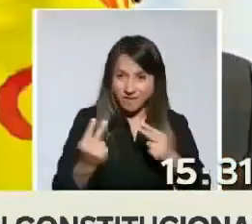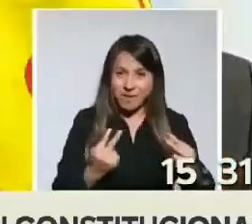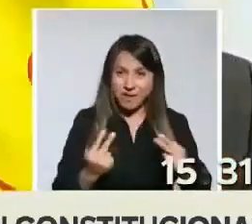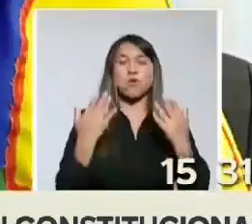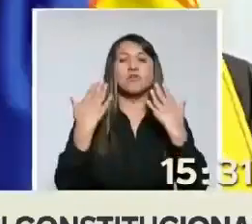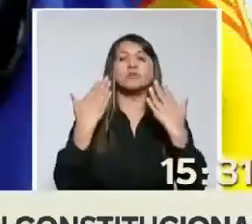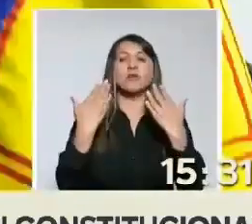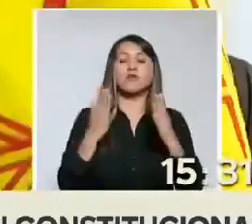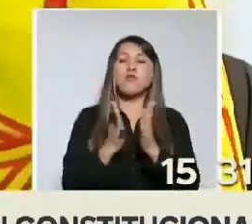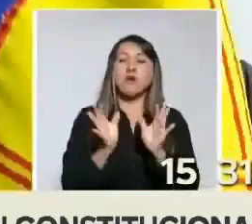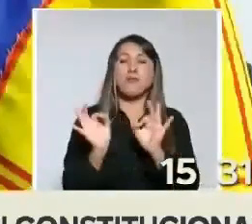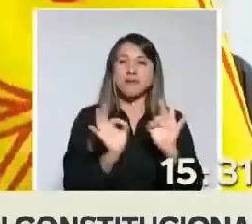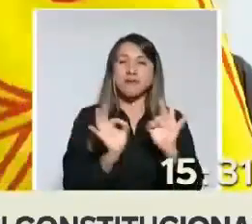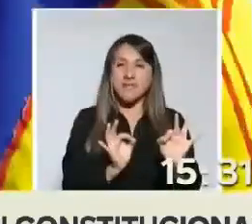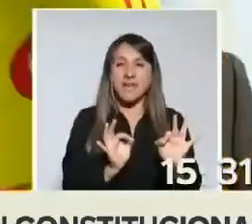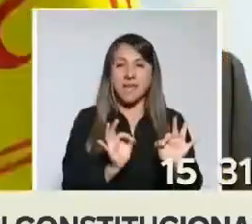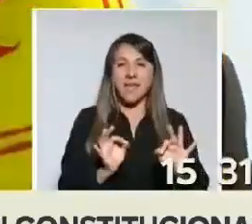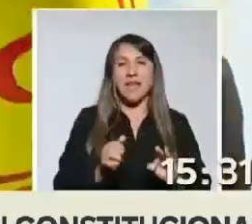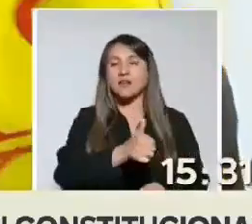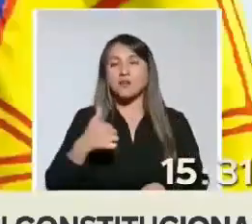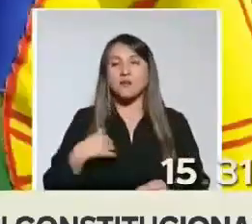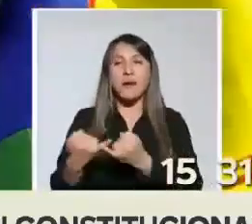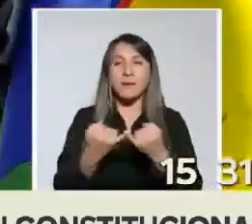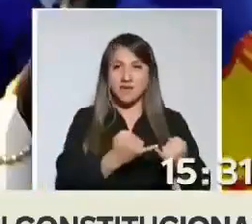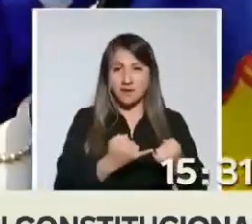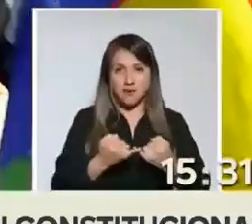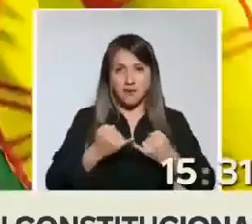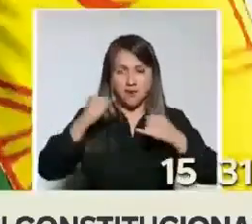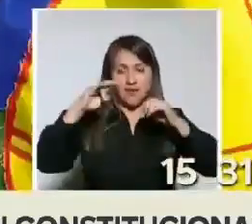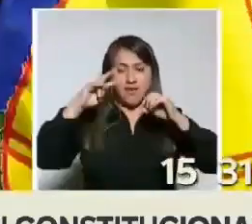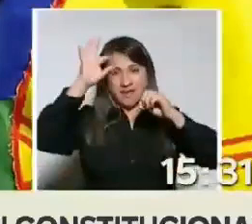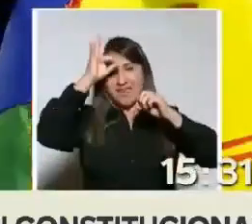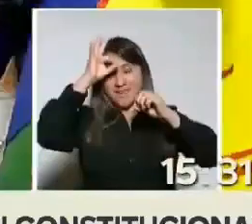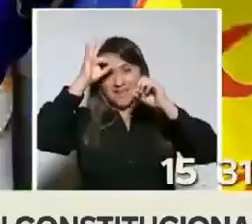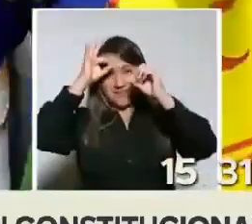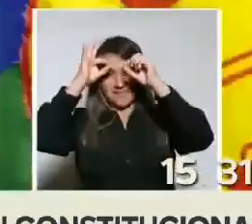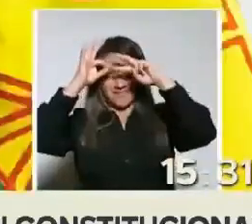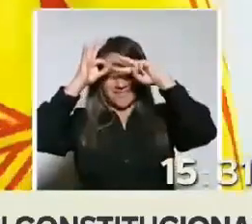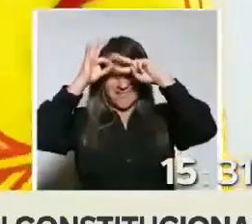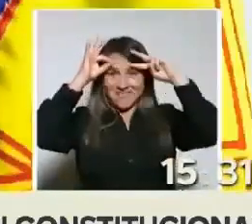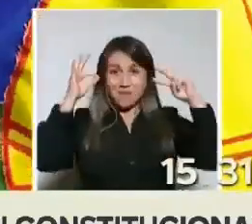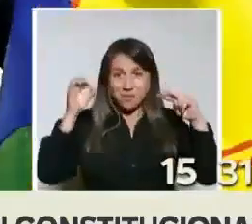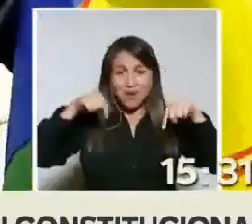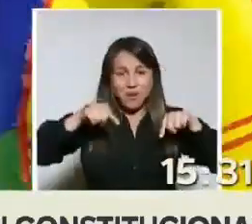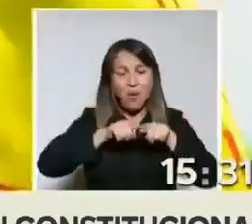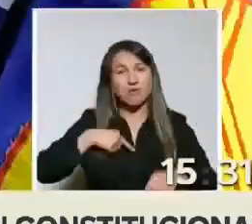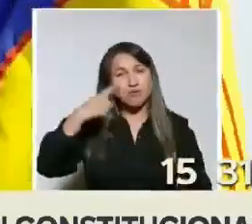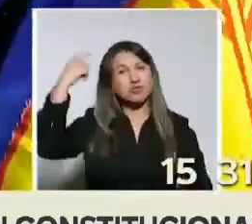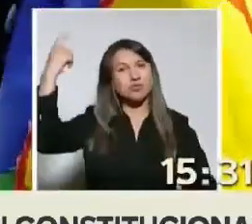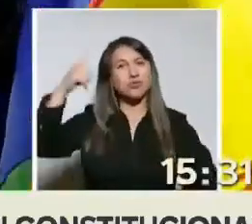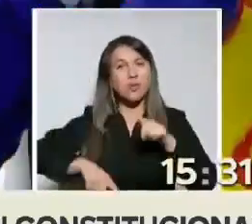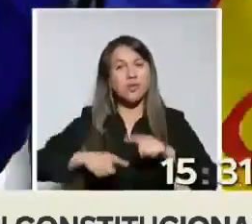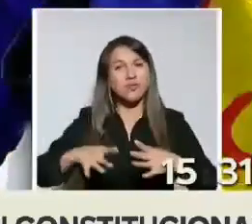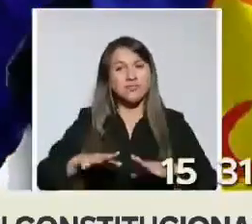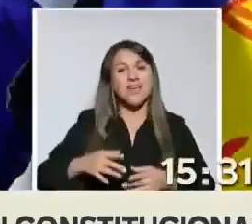saludo especial a los Lamién Mapuche del Guaymapu. Este sueño es un sueño de nuestros